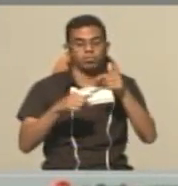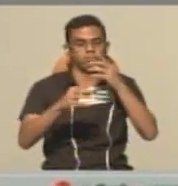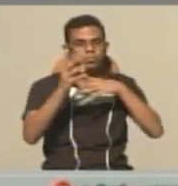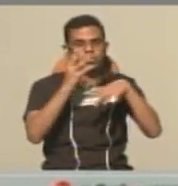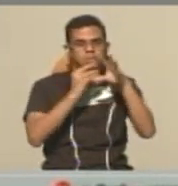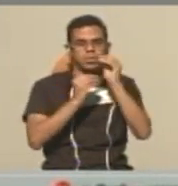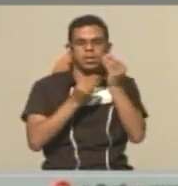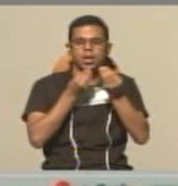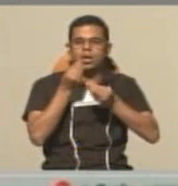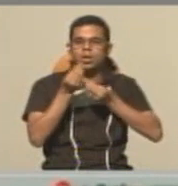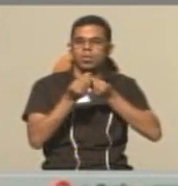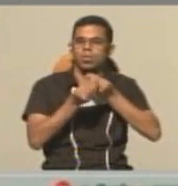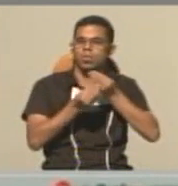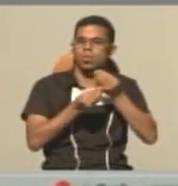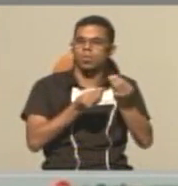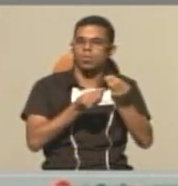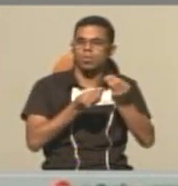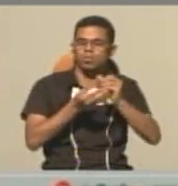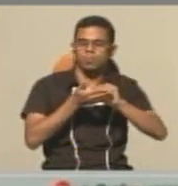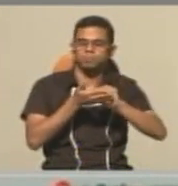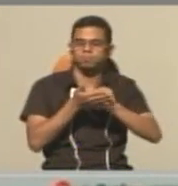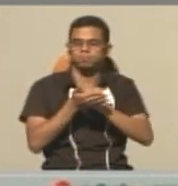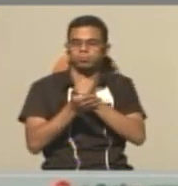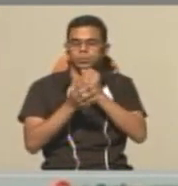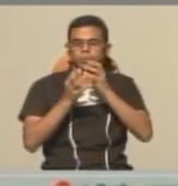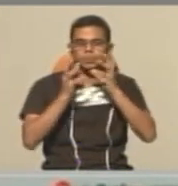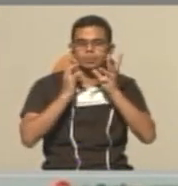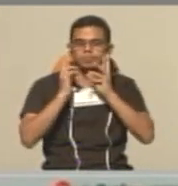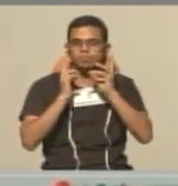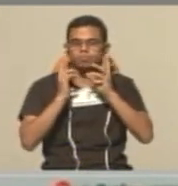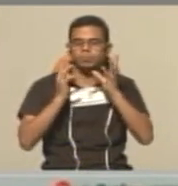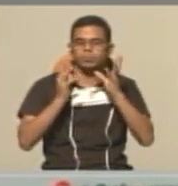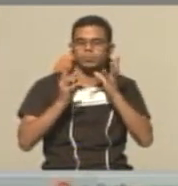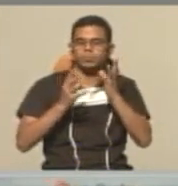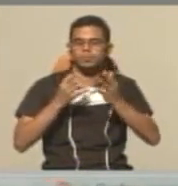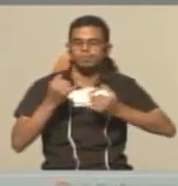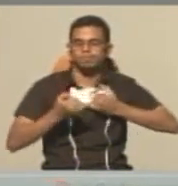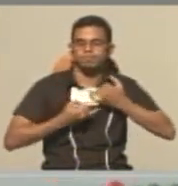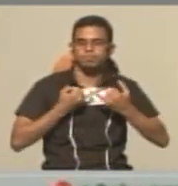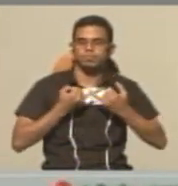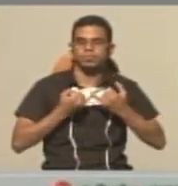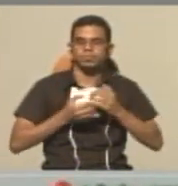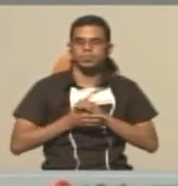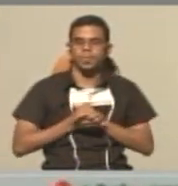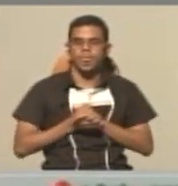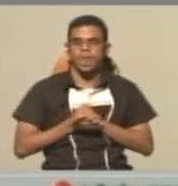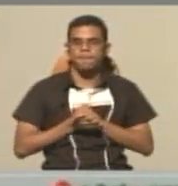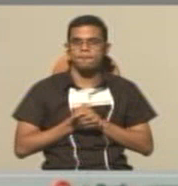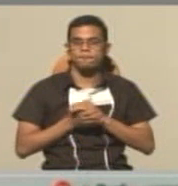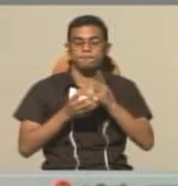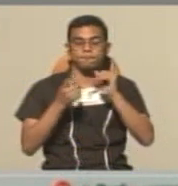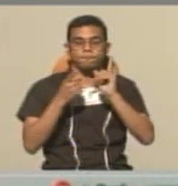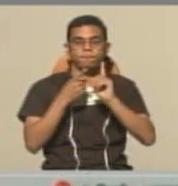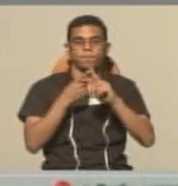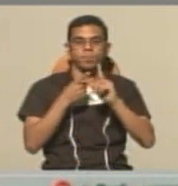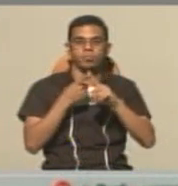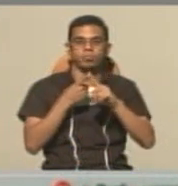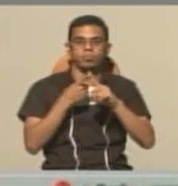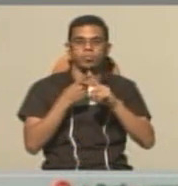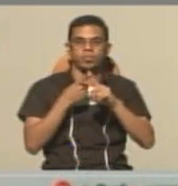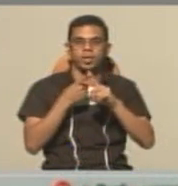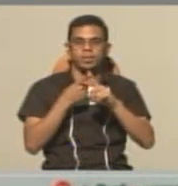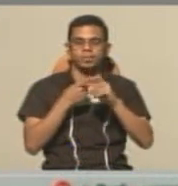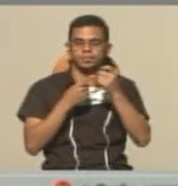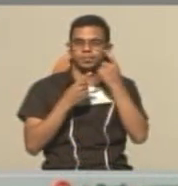cómo eliminar este ruido y limpiar nuestro audio. Lo primero que haremos es